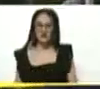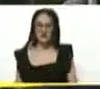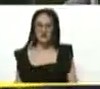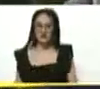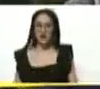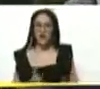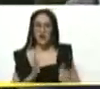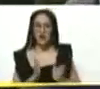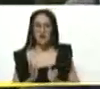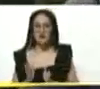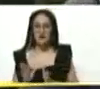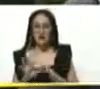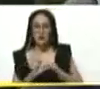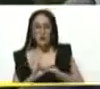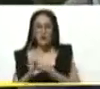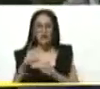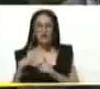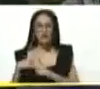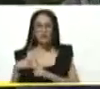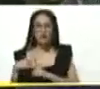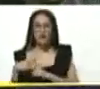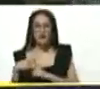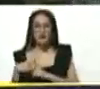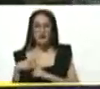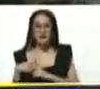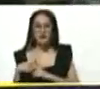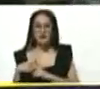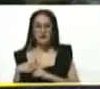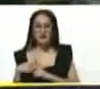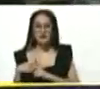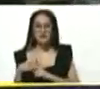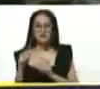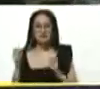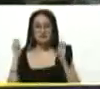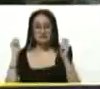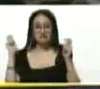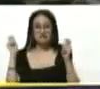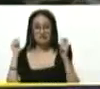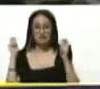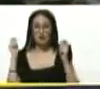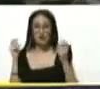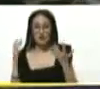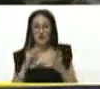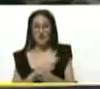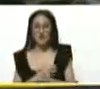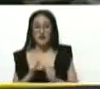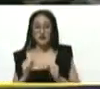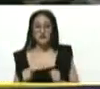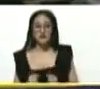Organizar, unir y sumar. Es una consigna que ha pegado con fuerza.